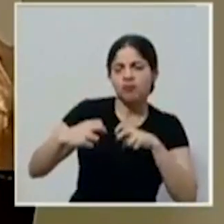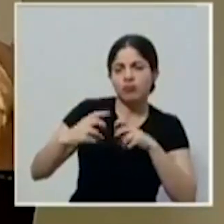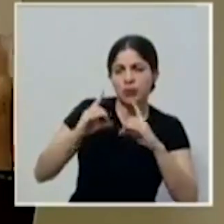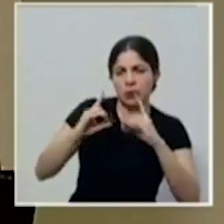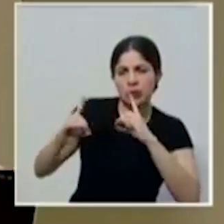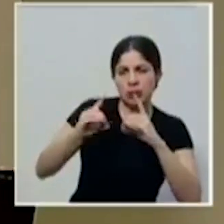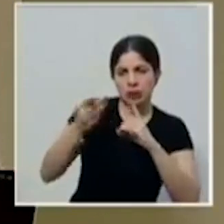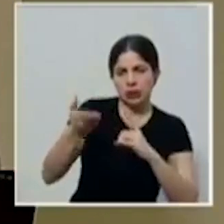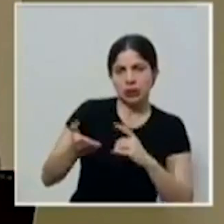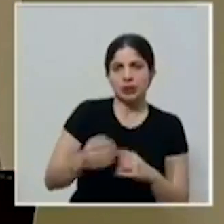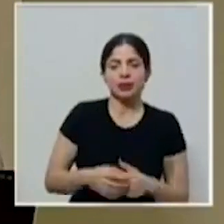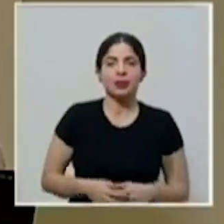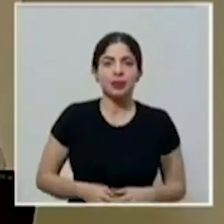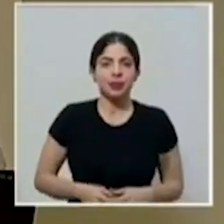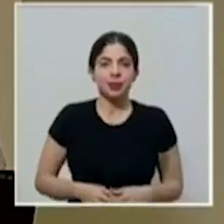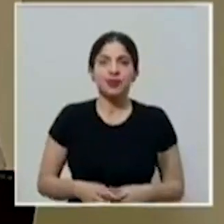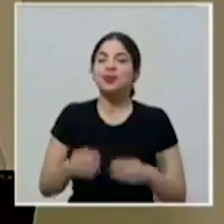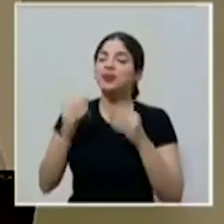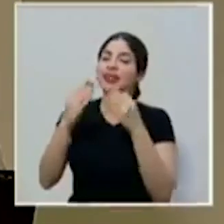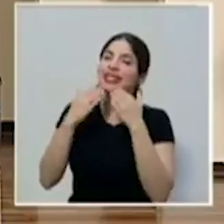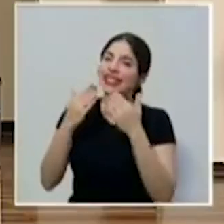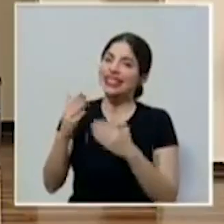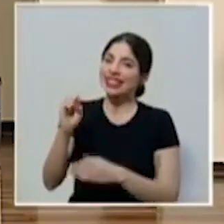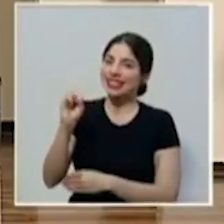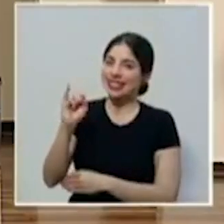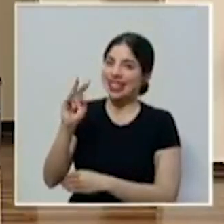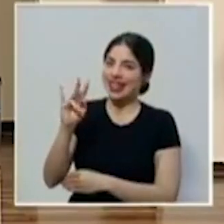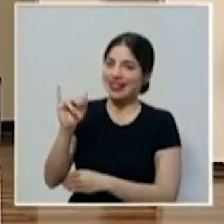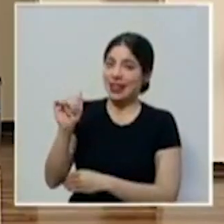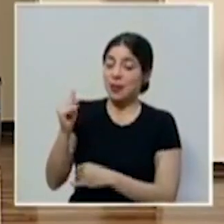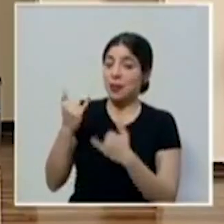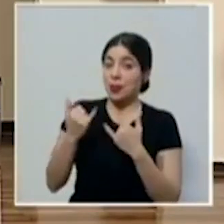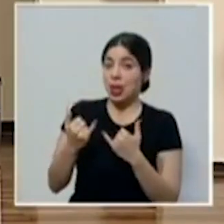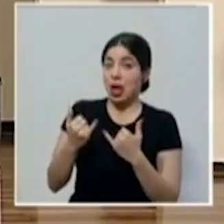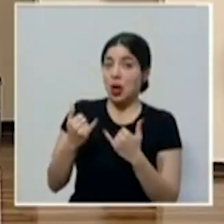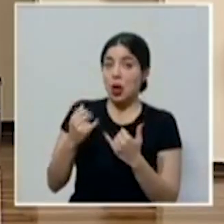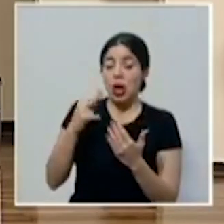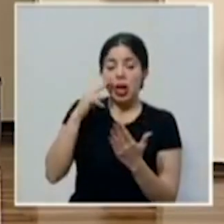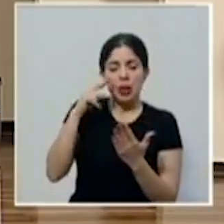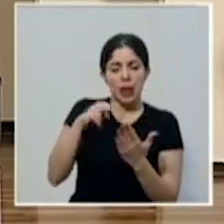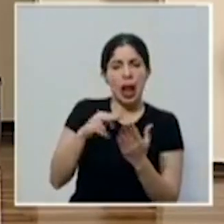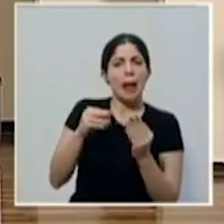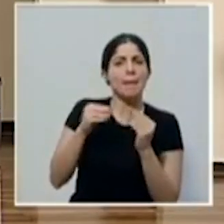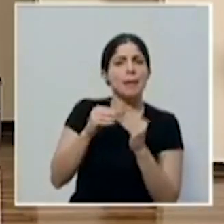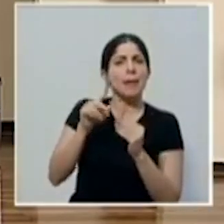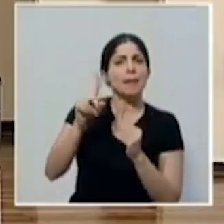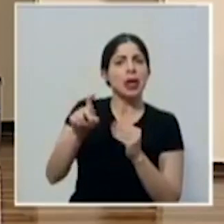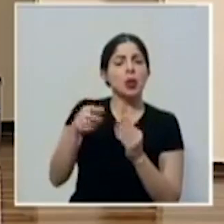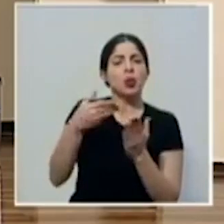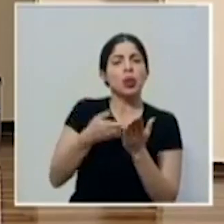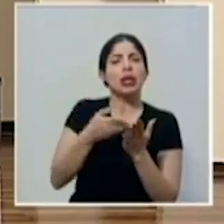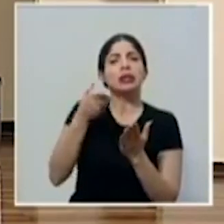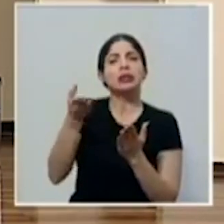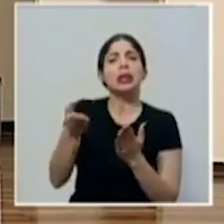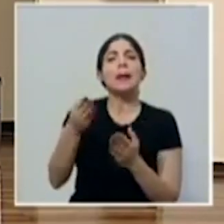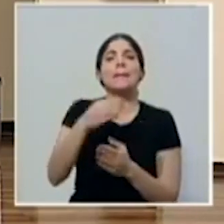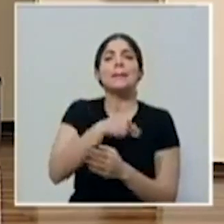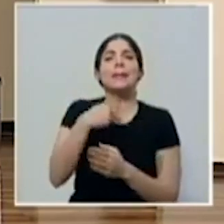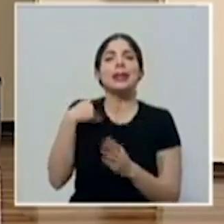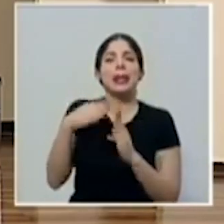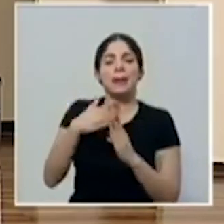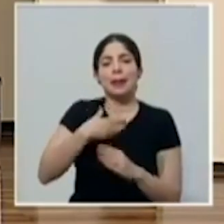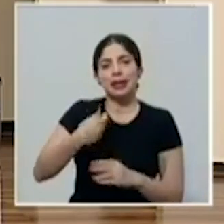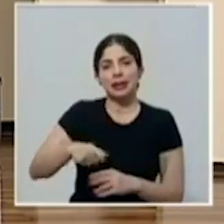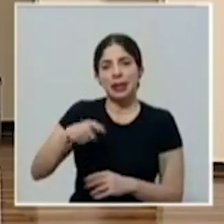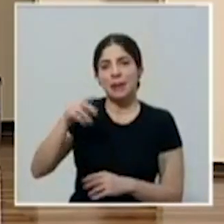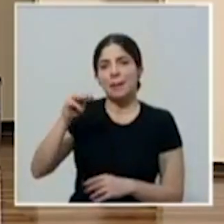a dialogar. Muchas gracias, doña Silvia. Vamos a verificar, hay más consultas. Esta sería para el señor ministro de la Presidencia,